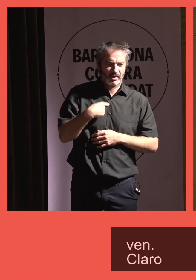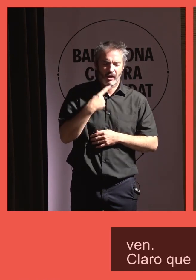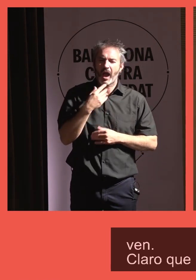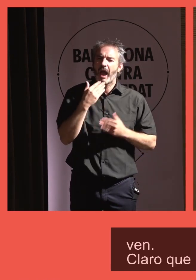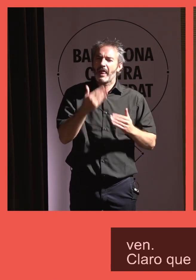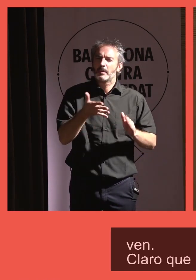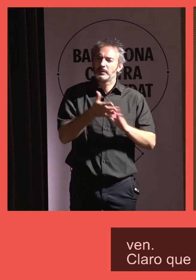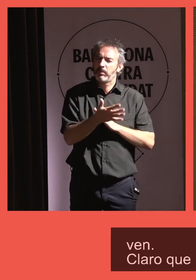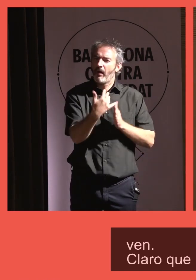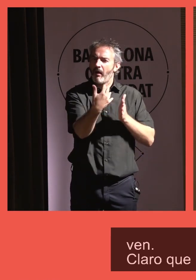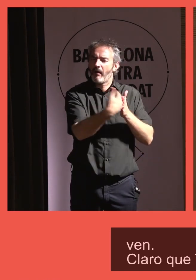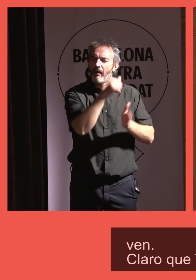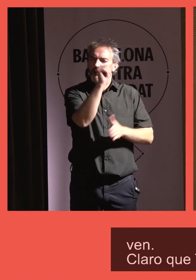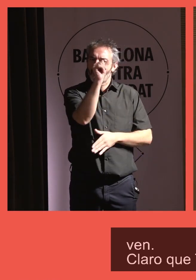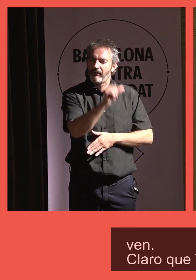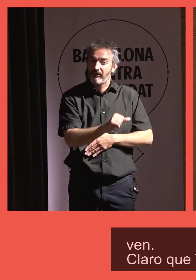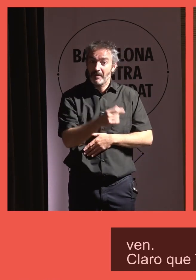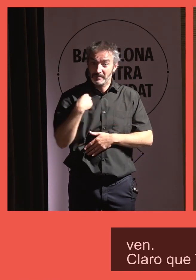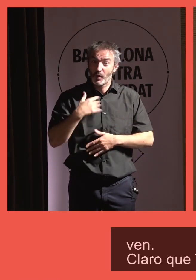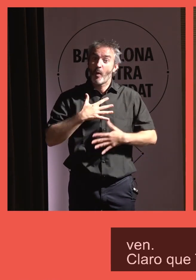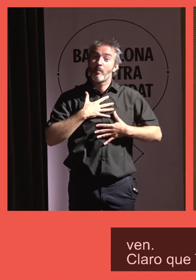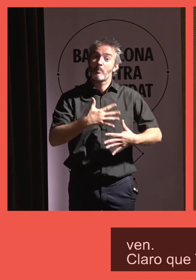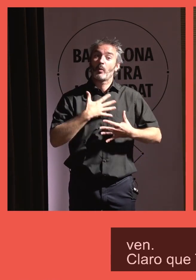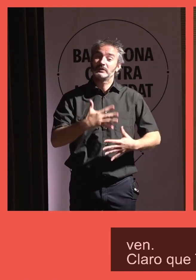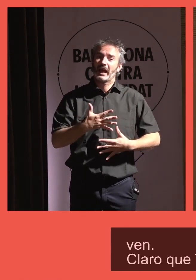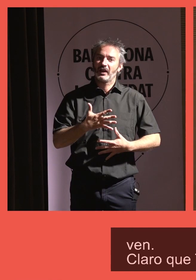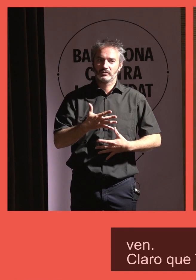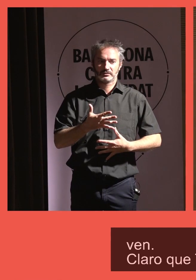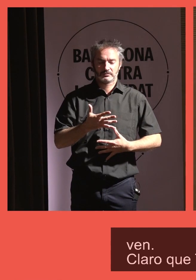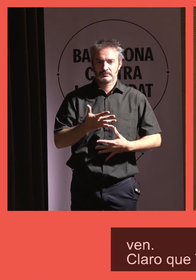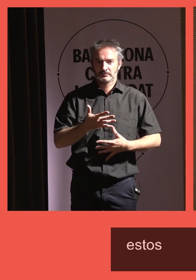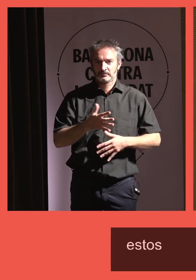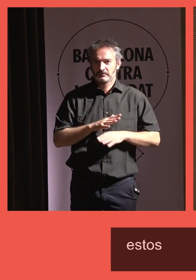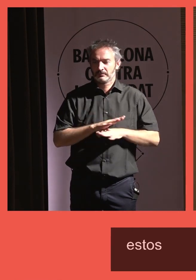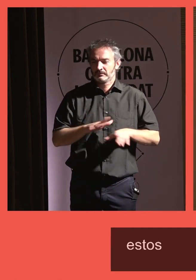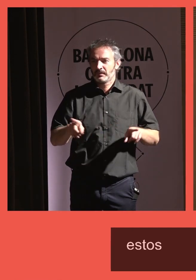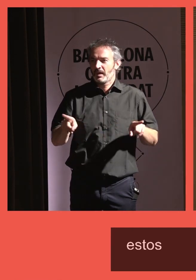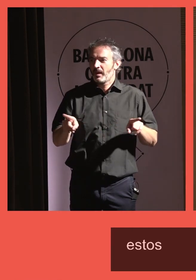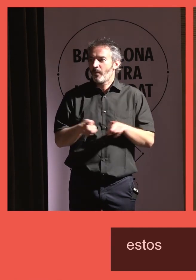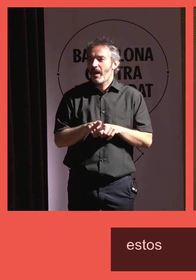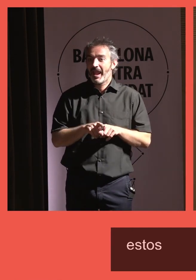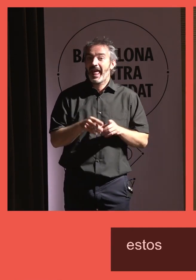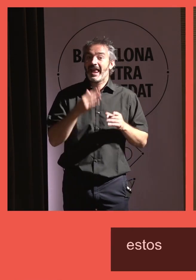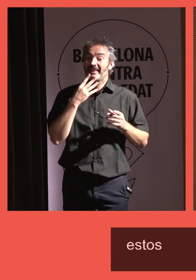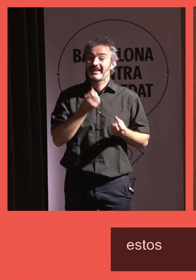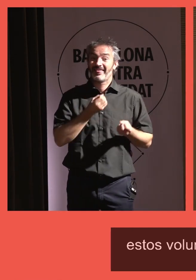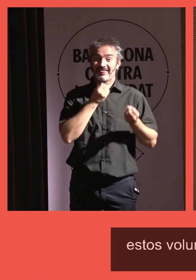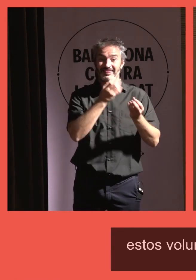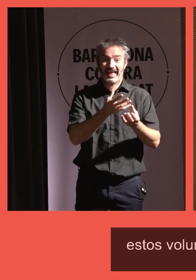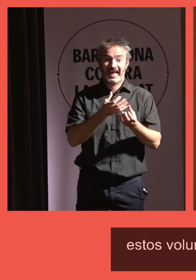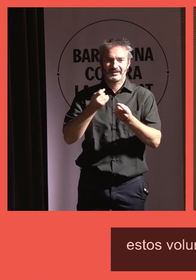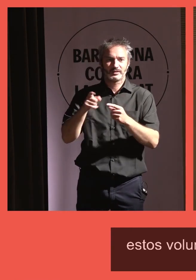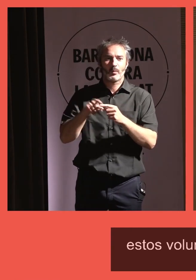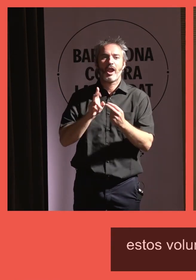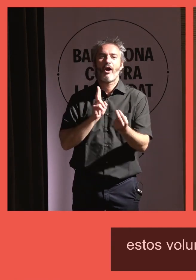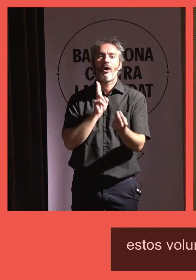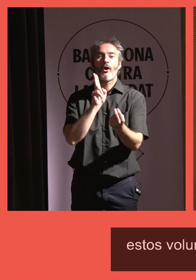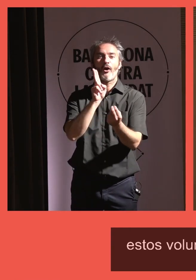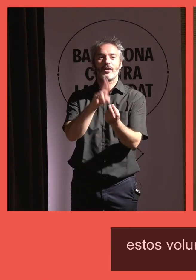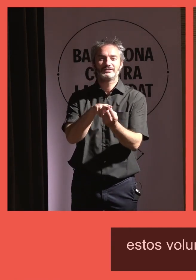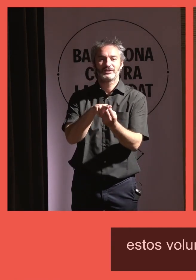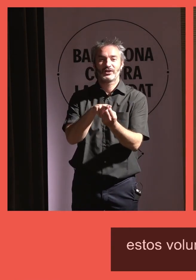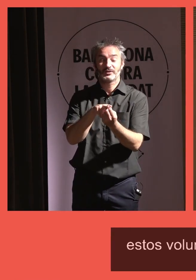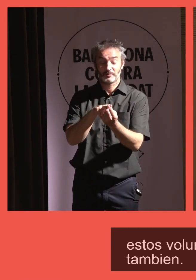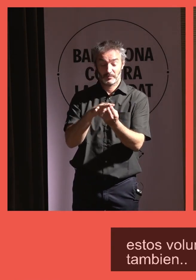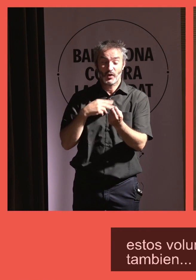estos voluntarios se han convertido también, a través de estos datos, esta conexión. Y siempre digo,